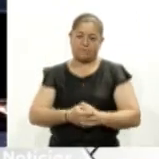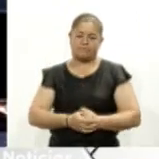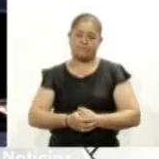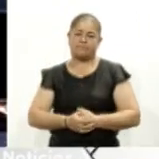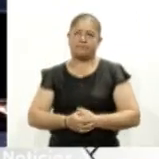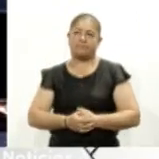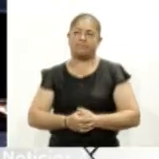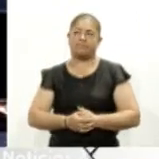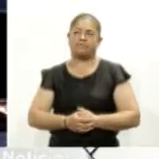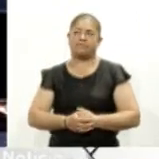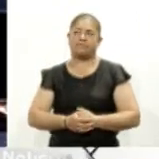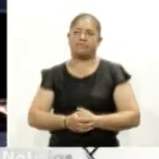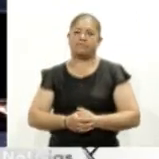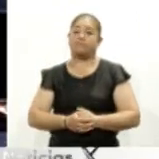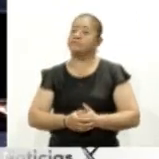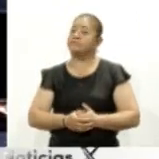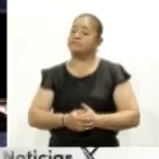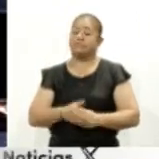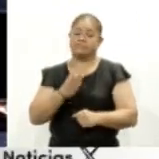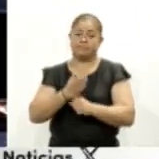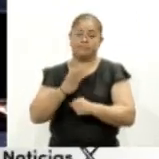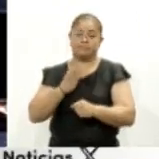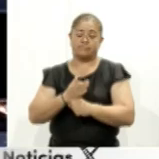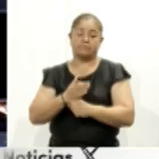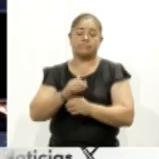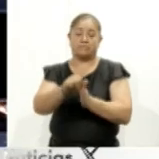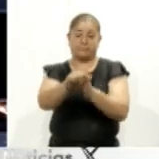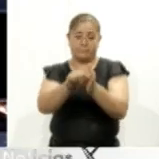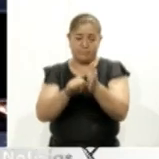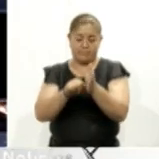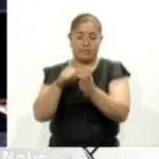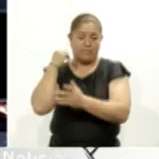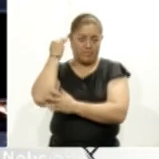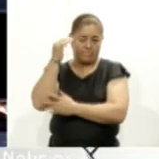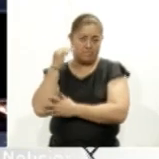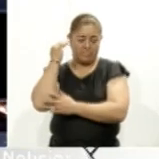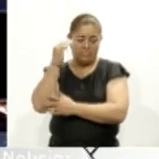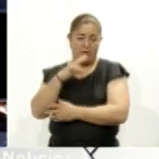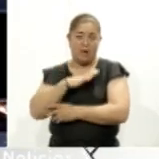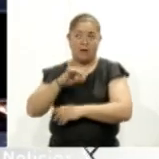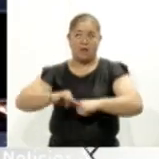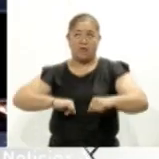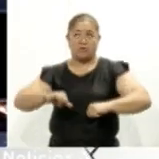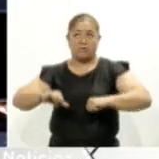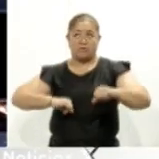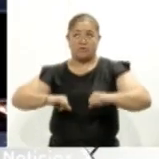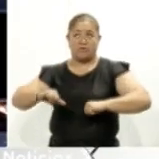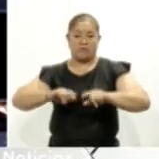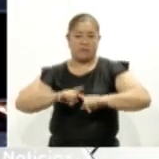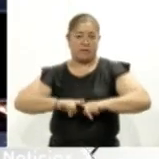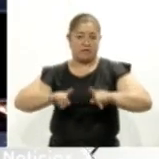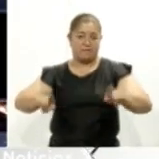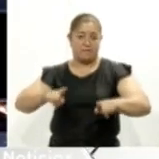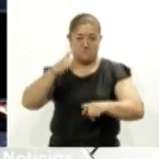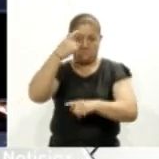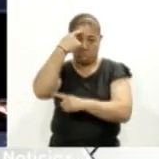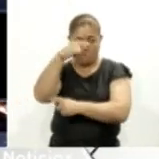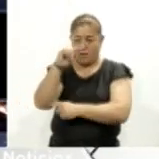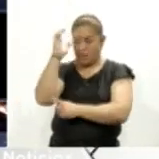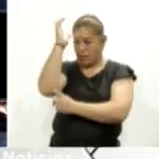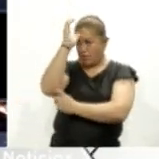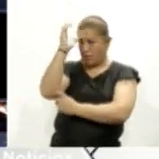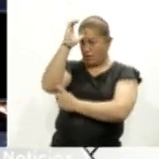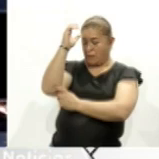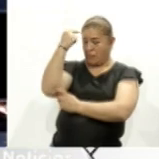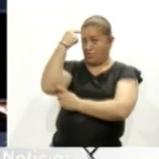Y ya le comentaba que este mes de marzo es un mes en el que se realizan diversas actividades para crear conciencia, sobre